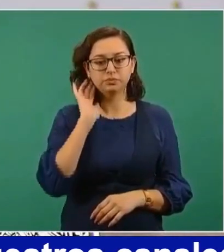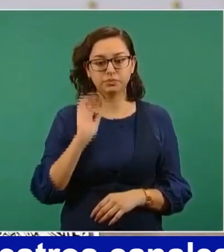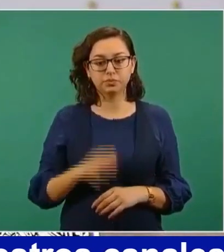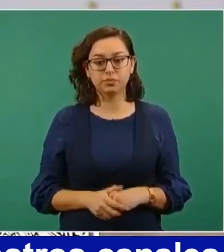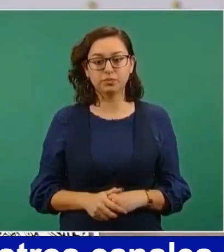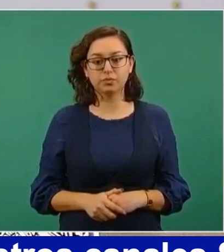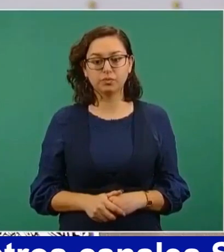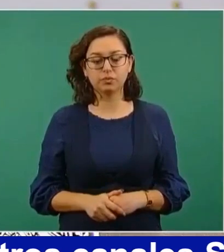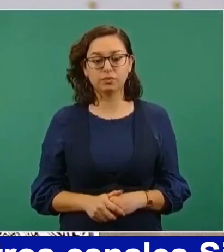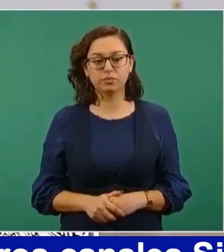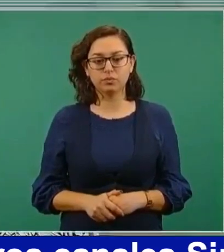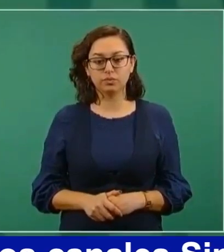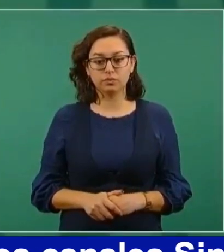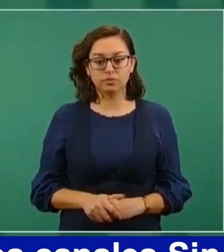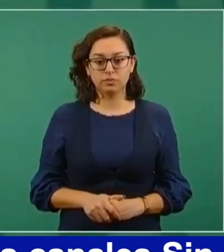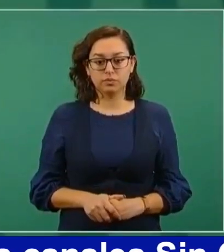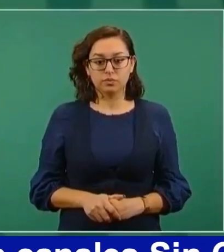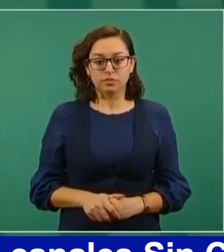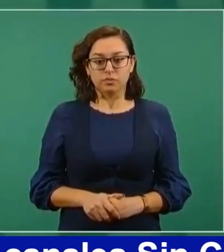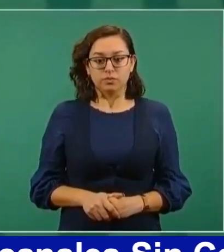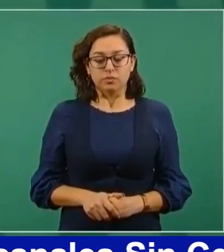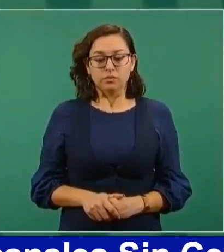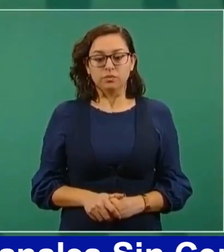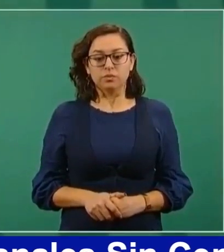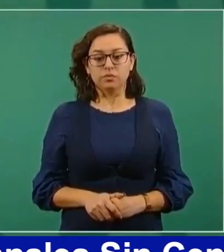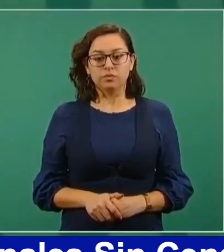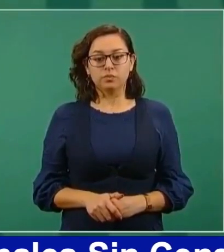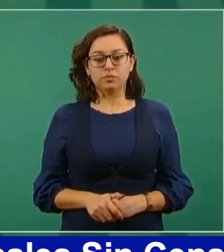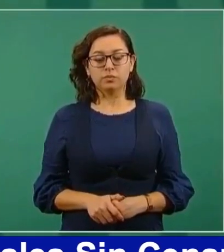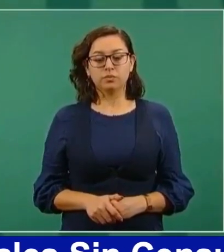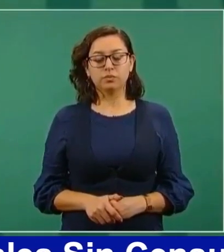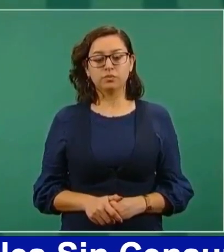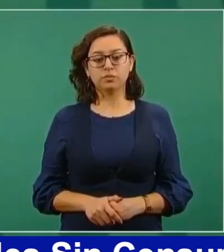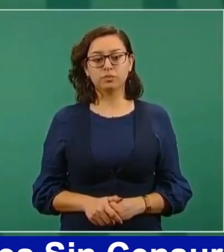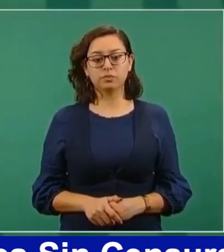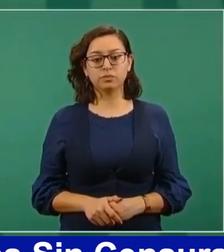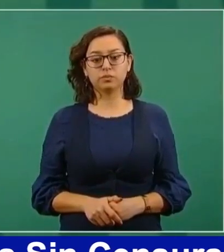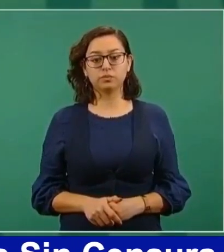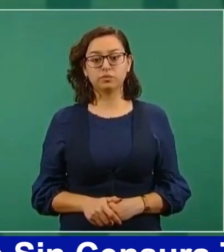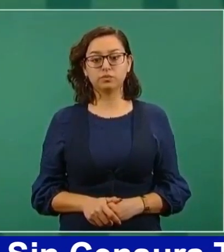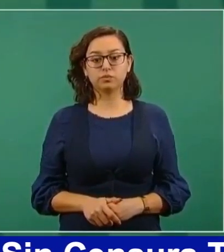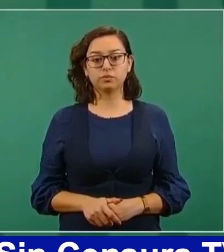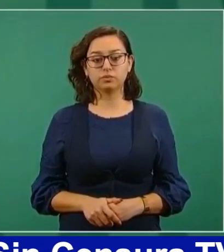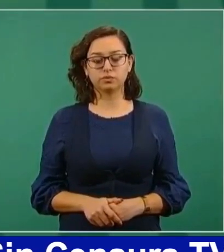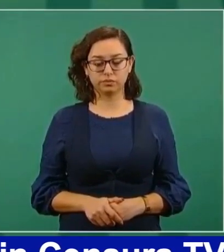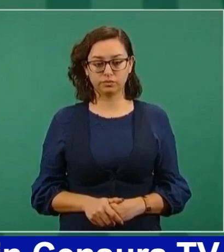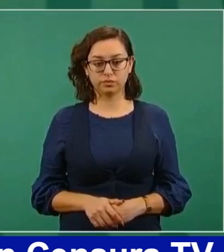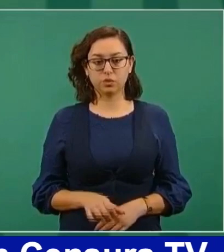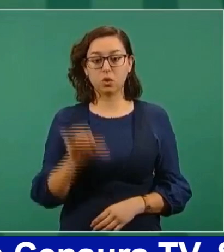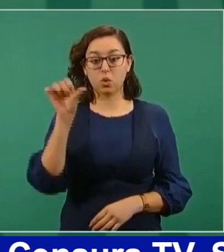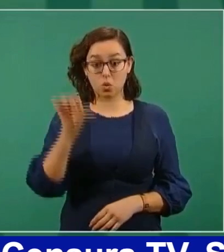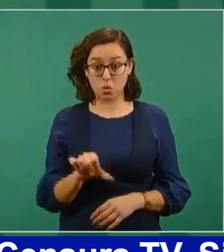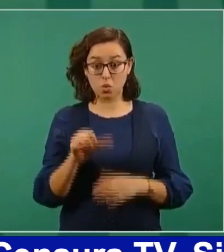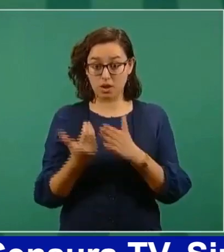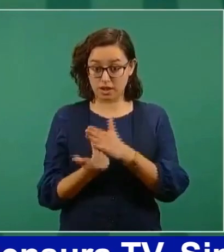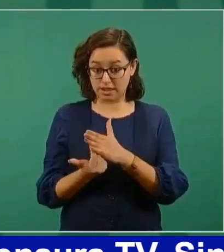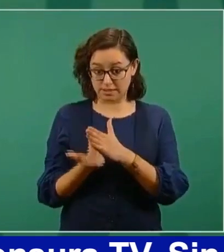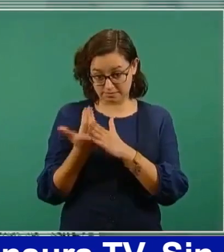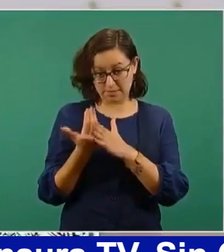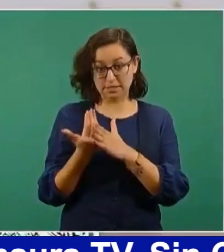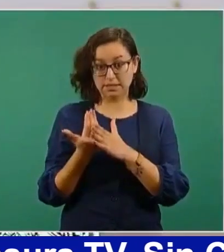me estaba informando el consejero jurídico